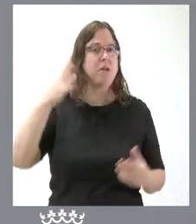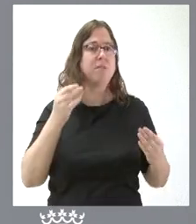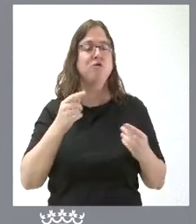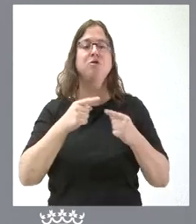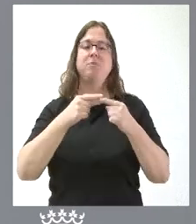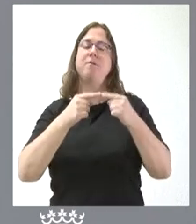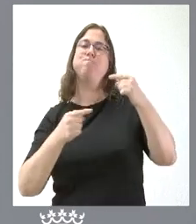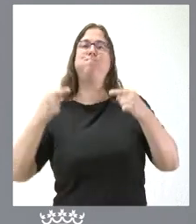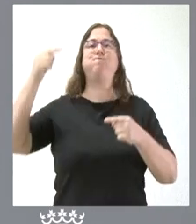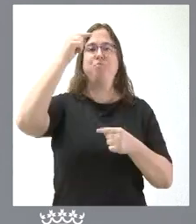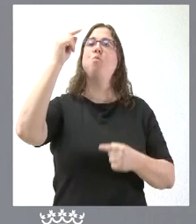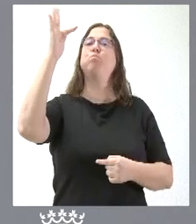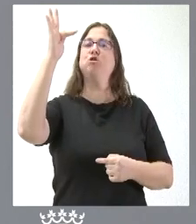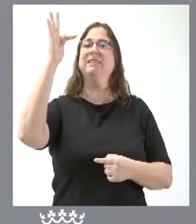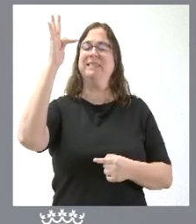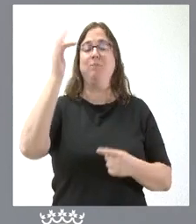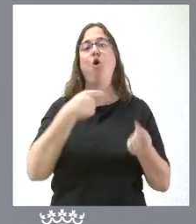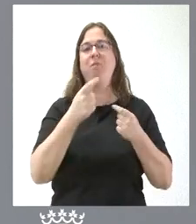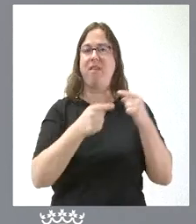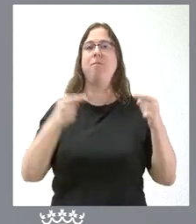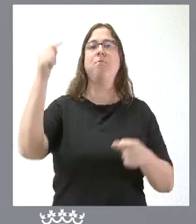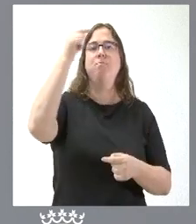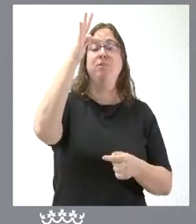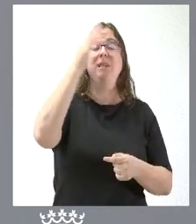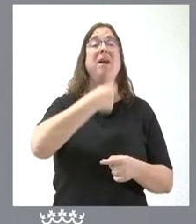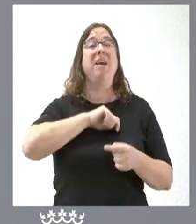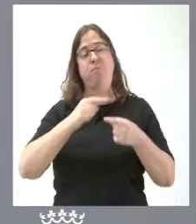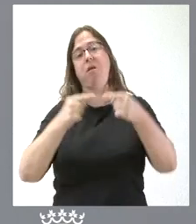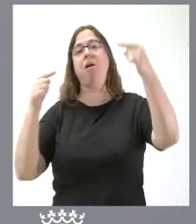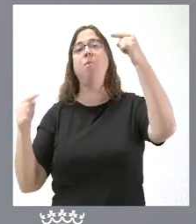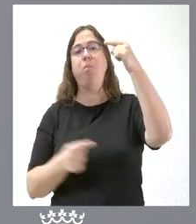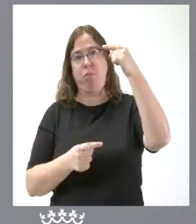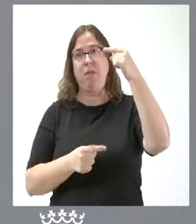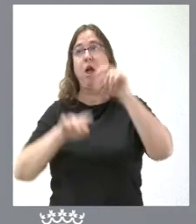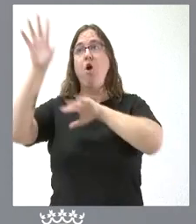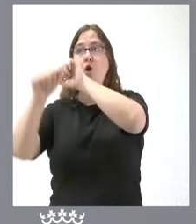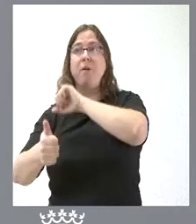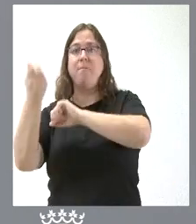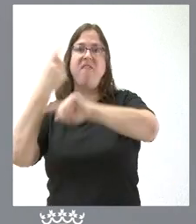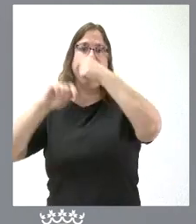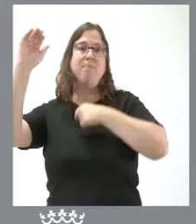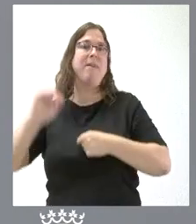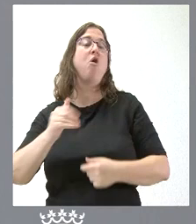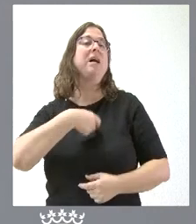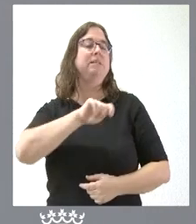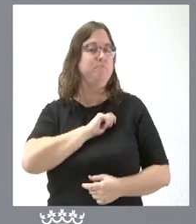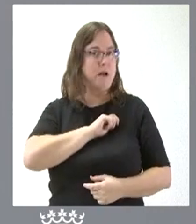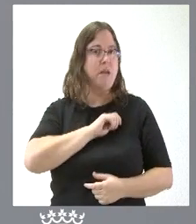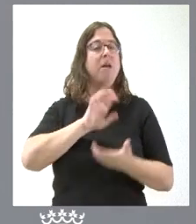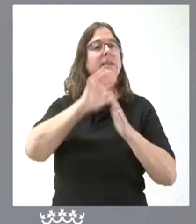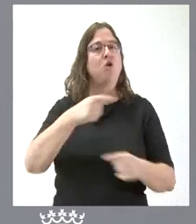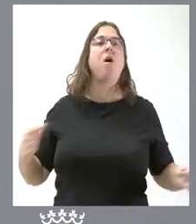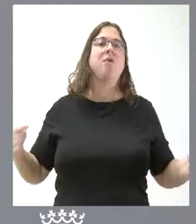conjunto de España donde el saldo comercial es negativo y se exporta menos de lo que se importa. También las importaciones han crecido